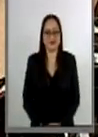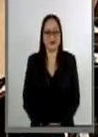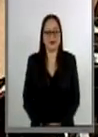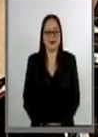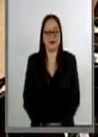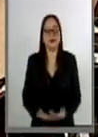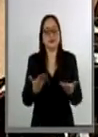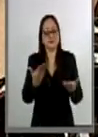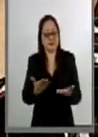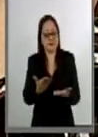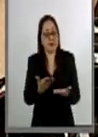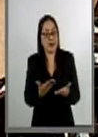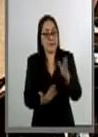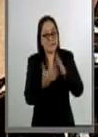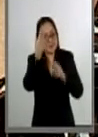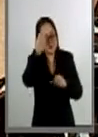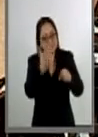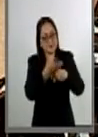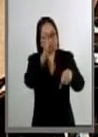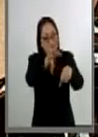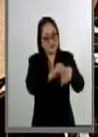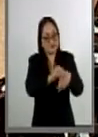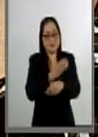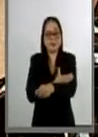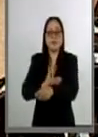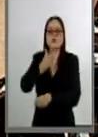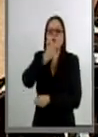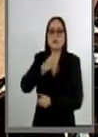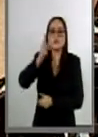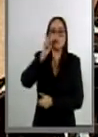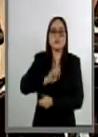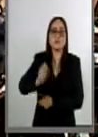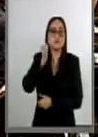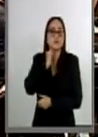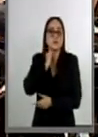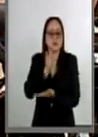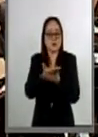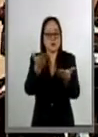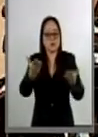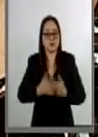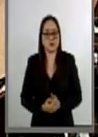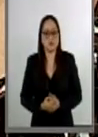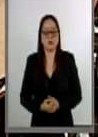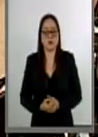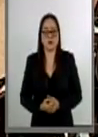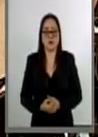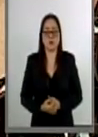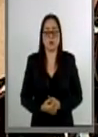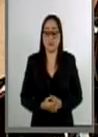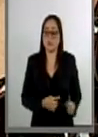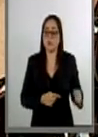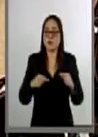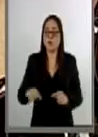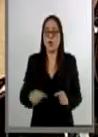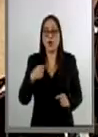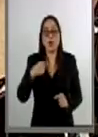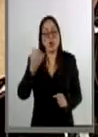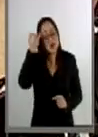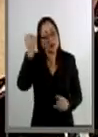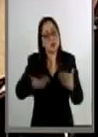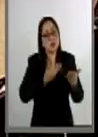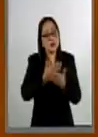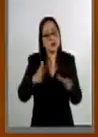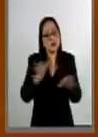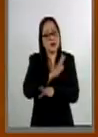Con el permiso de la mesa directiva, compañeros y compañeras, senadores y senadoras. Vengo a presentar iniciativa que